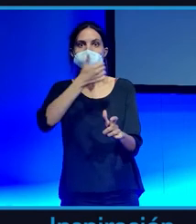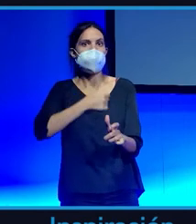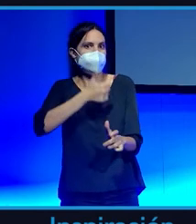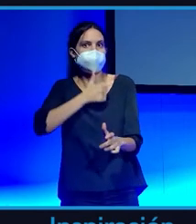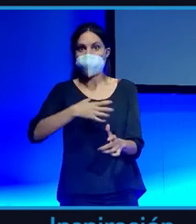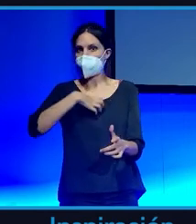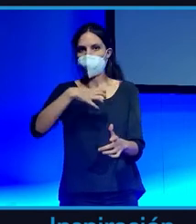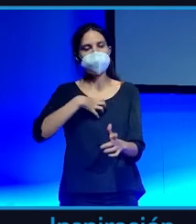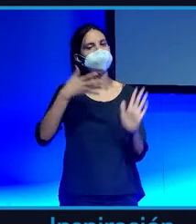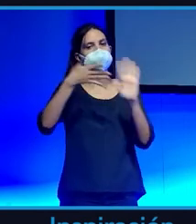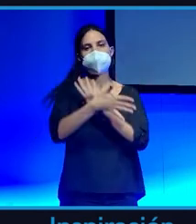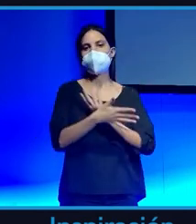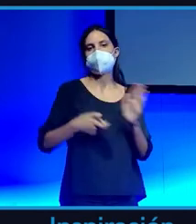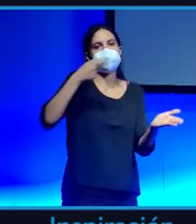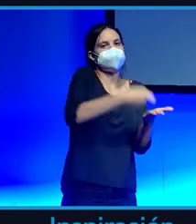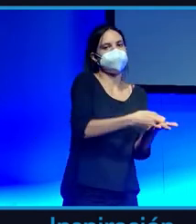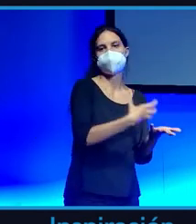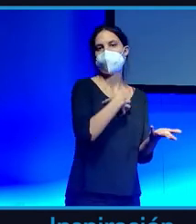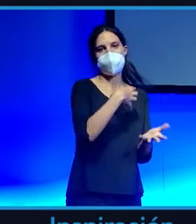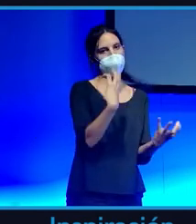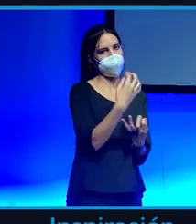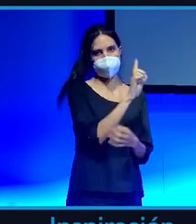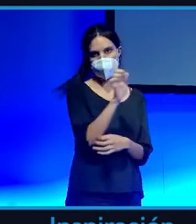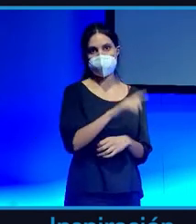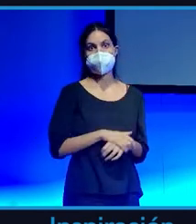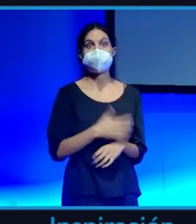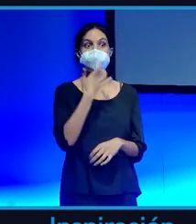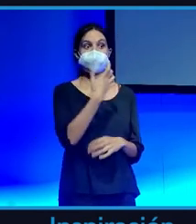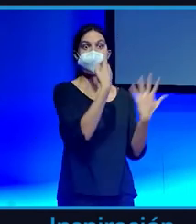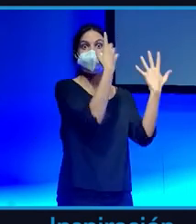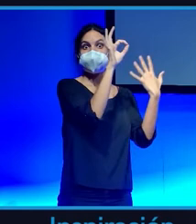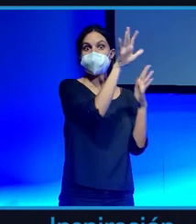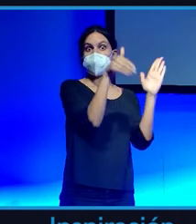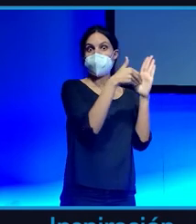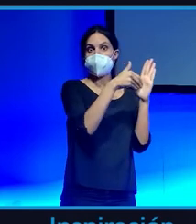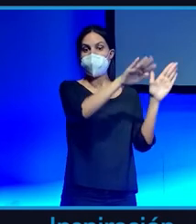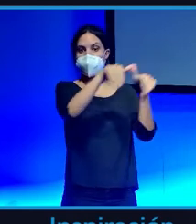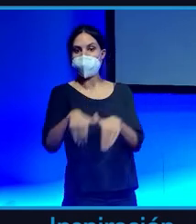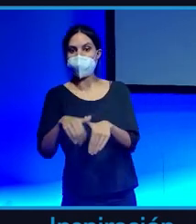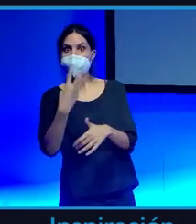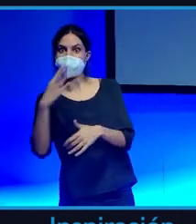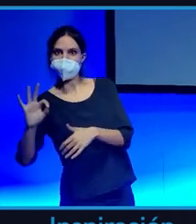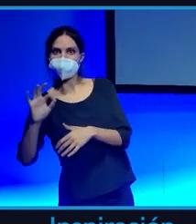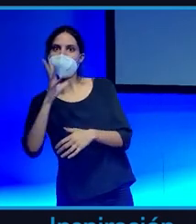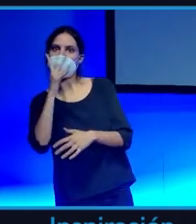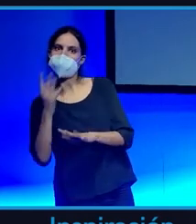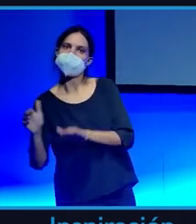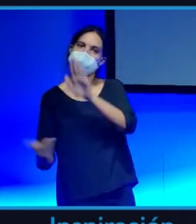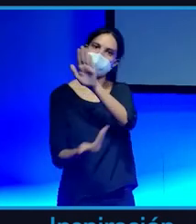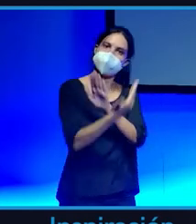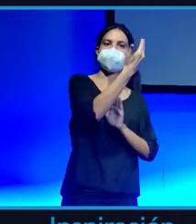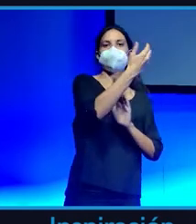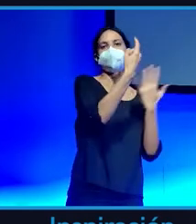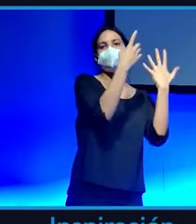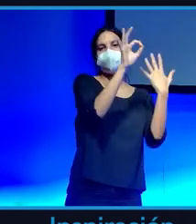tan arriesgada. Claro, tened en cuenta baja de 60 a 30 y ahora ha vuelto a 60 y algo. O sea, que el que ha aguantado la bajada